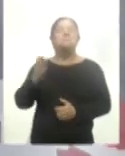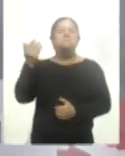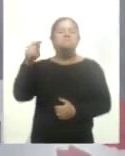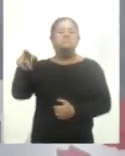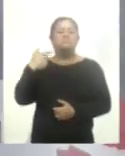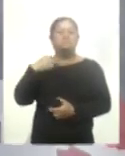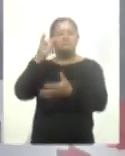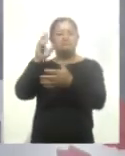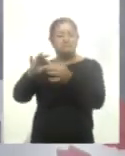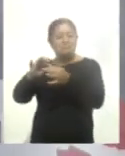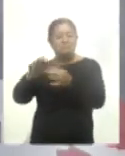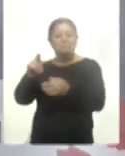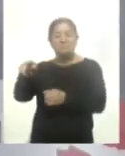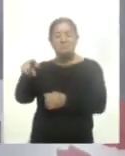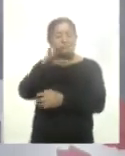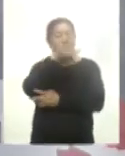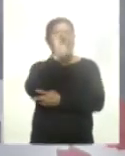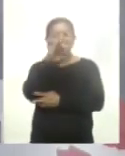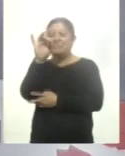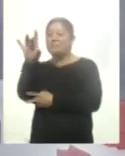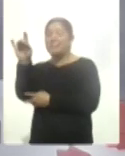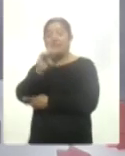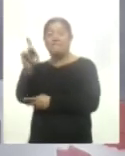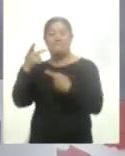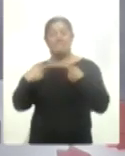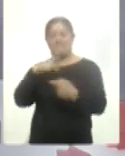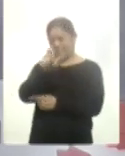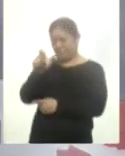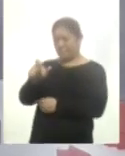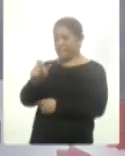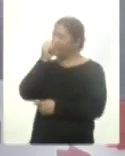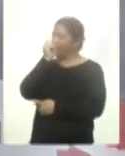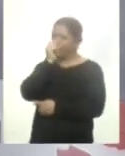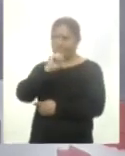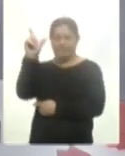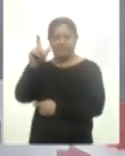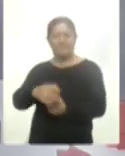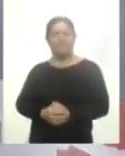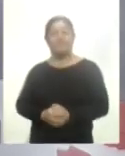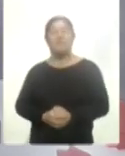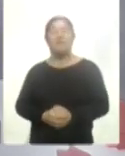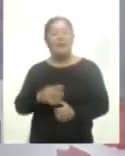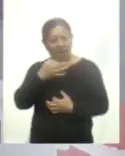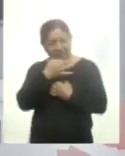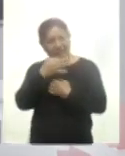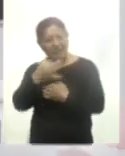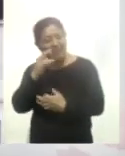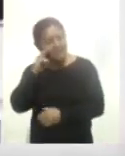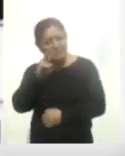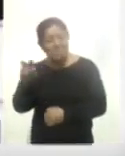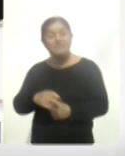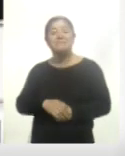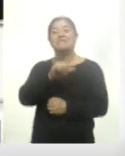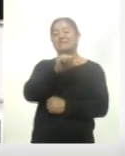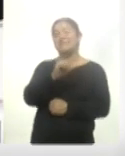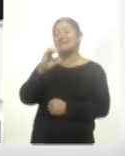escogiste un gran elenco. Esta película tiene un elenco realmente que atrae mucho la atención. Está Teres